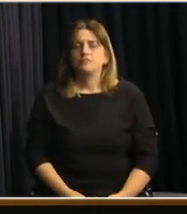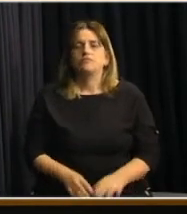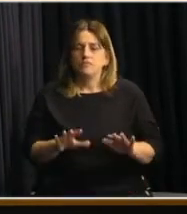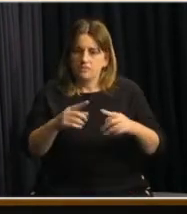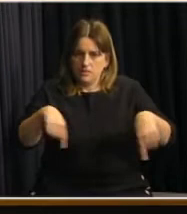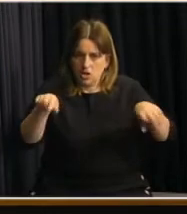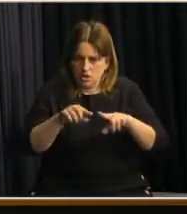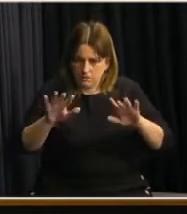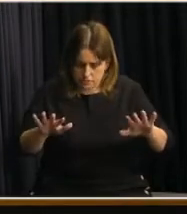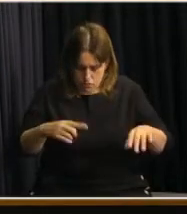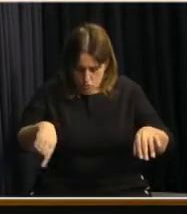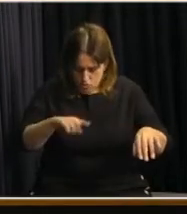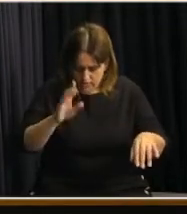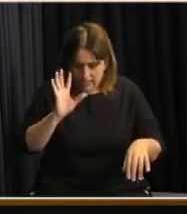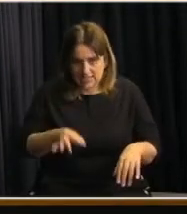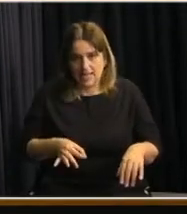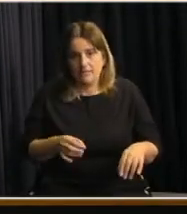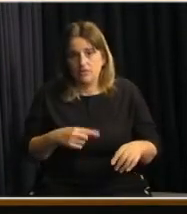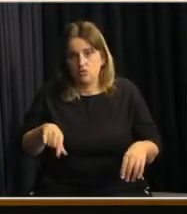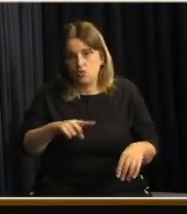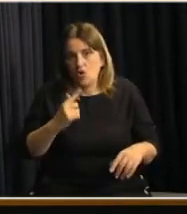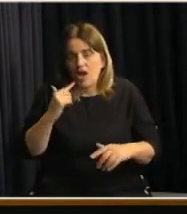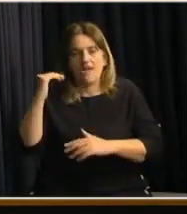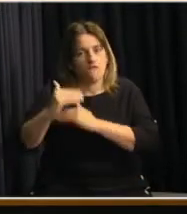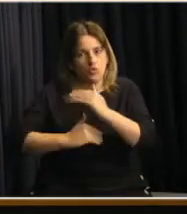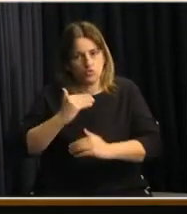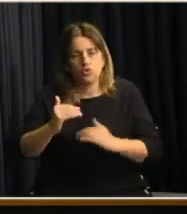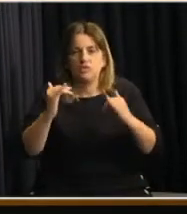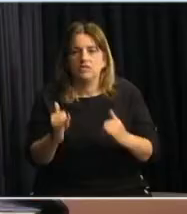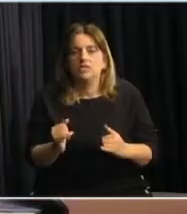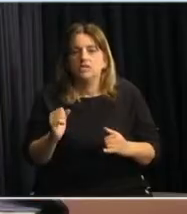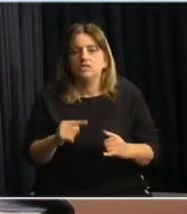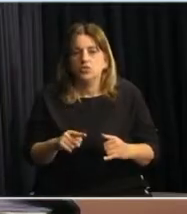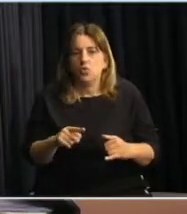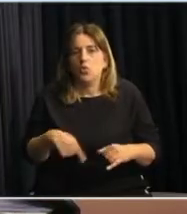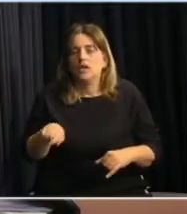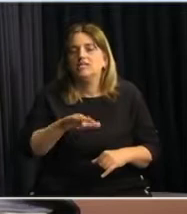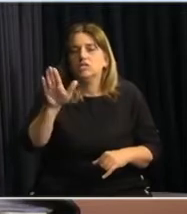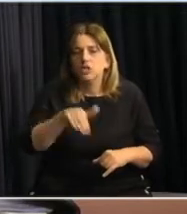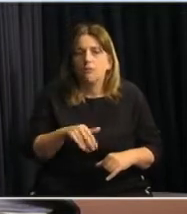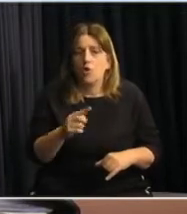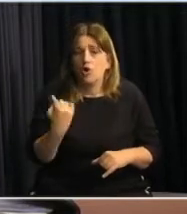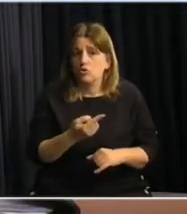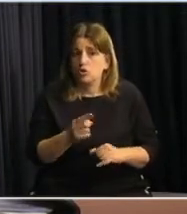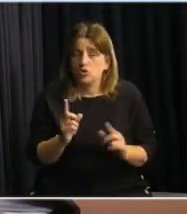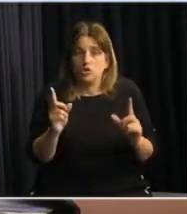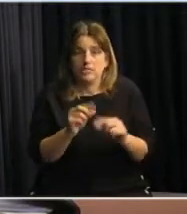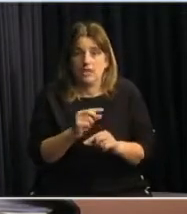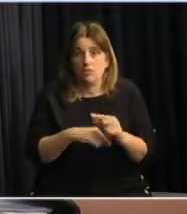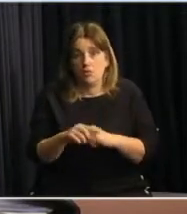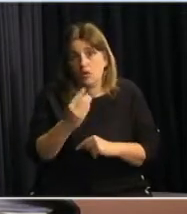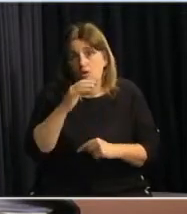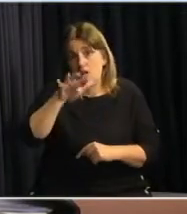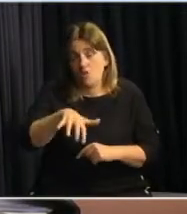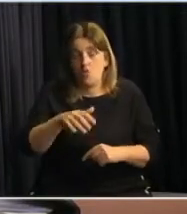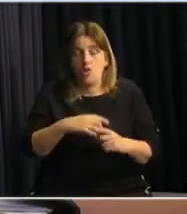Nosotros, ustedes saben que fue una evolución en la medida que se convocó, nosotros cerramos nuestros centros educativos